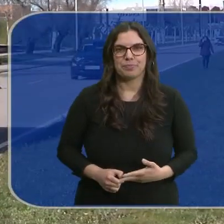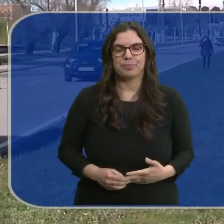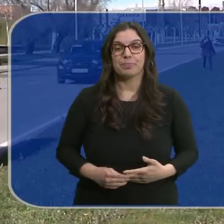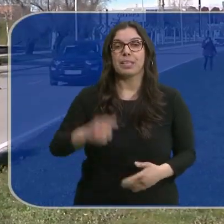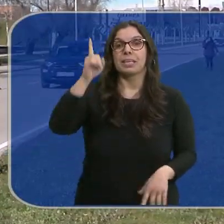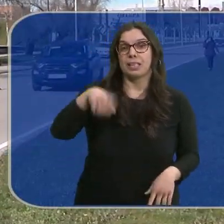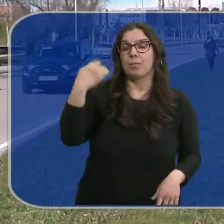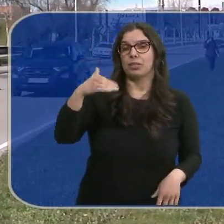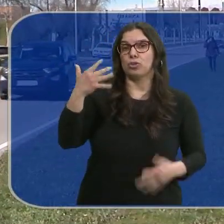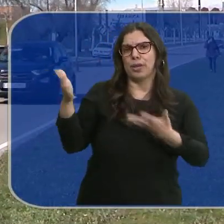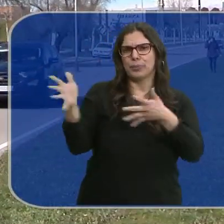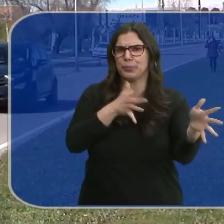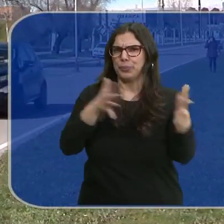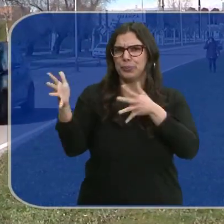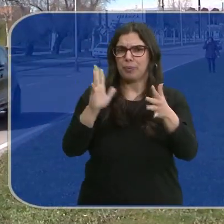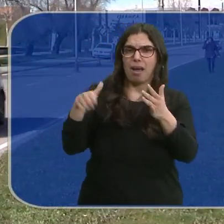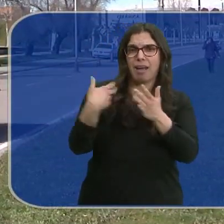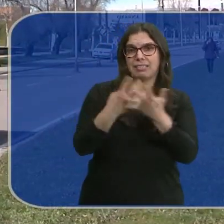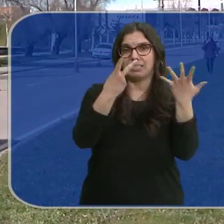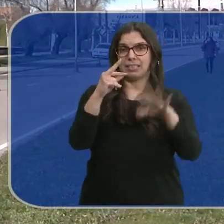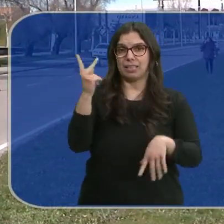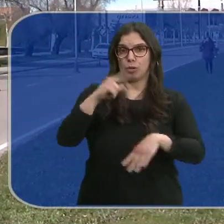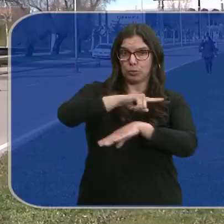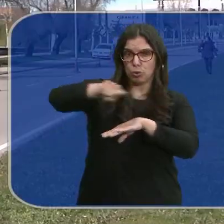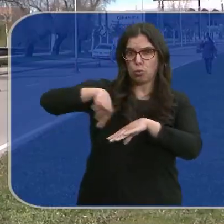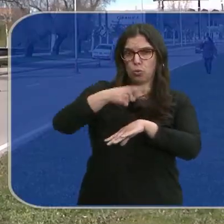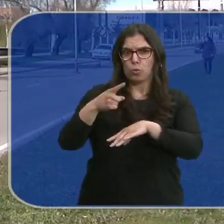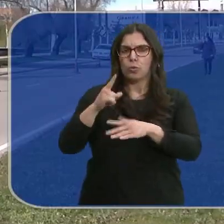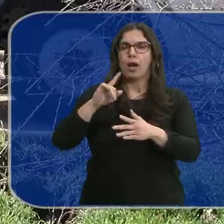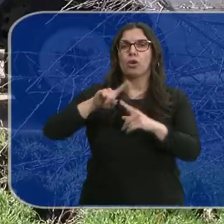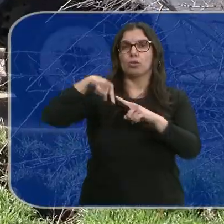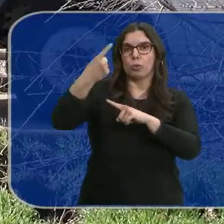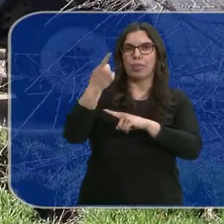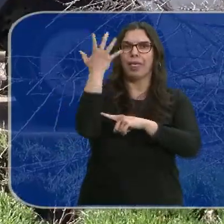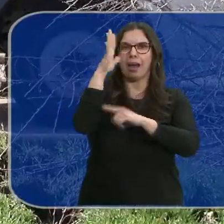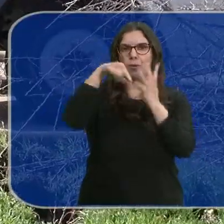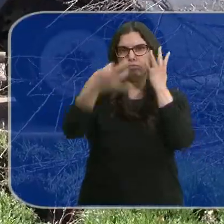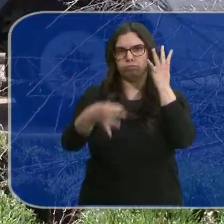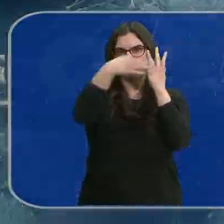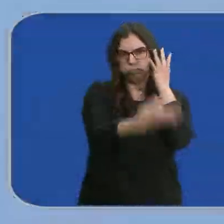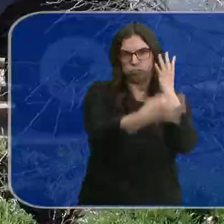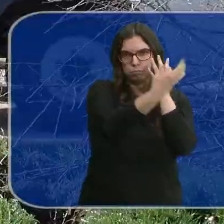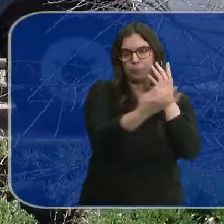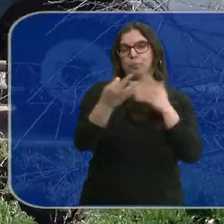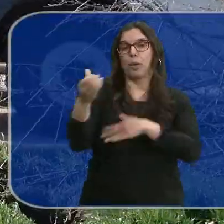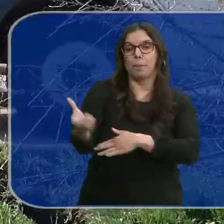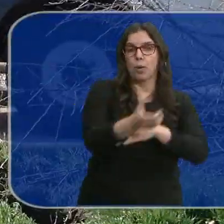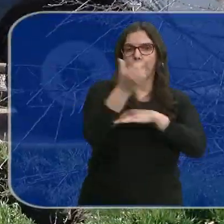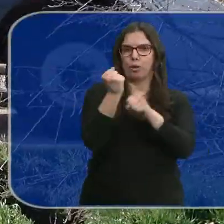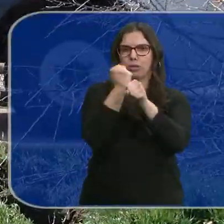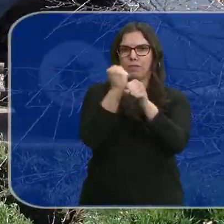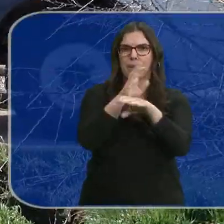También en Soria las fuertes rachas de viento de hasta 70 kilómetros por hora han provocado caídas de ramas. Los bomberos están trabajando para evitar